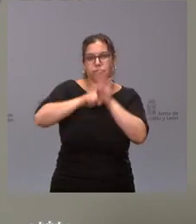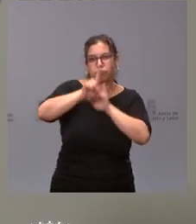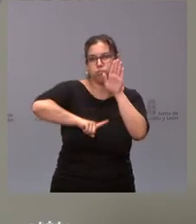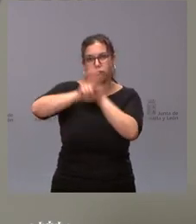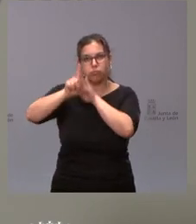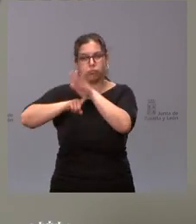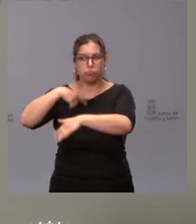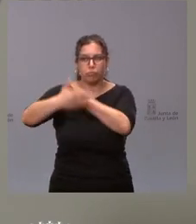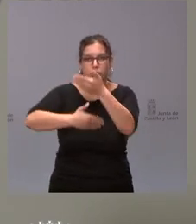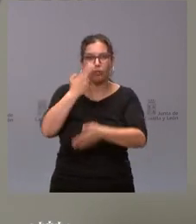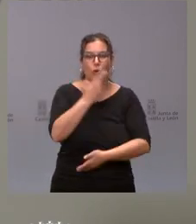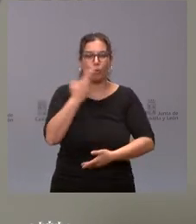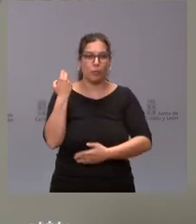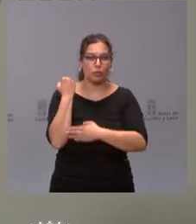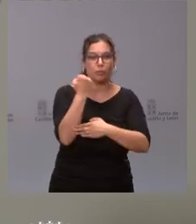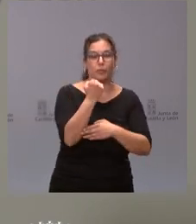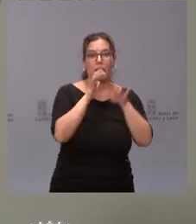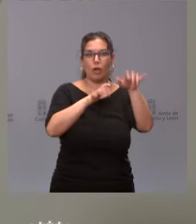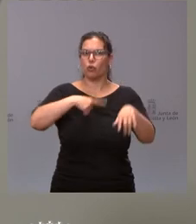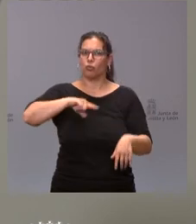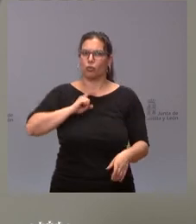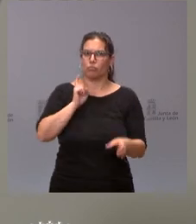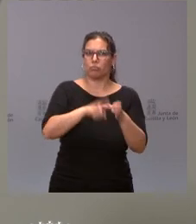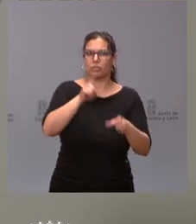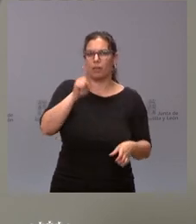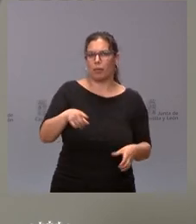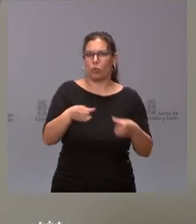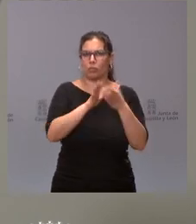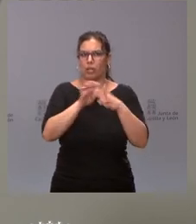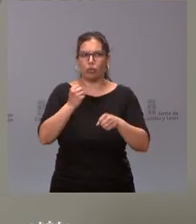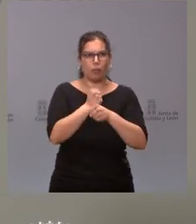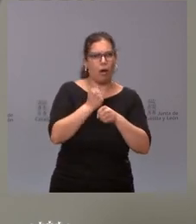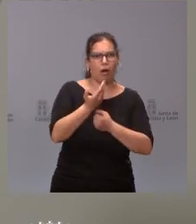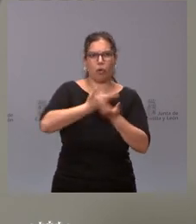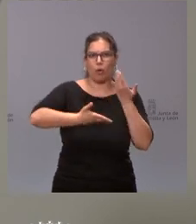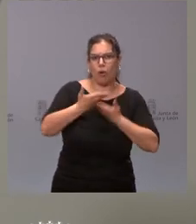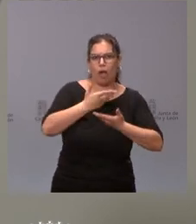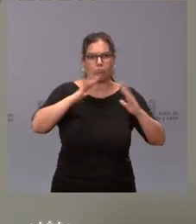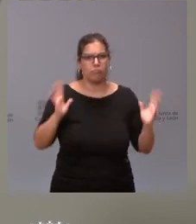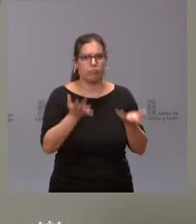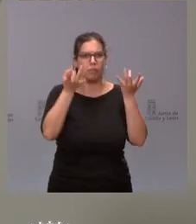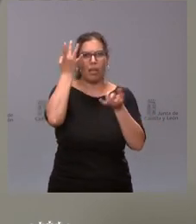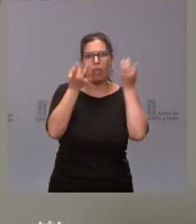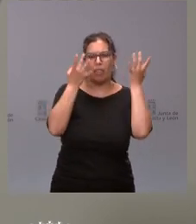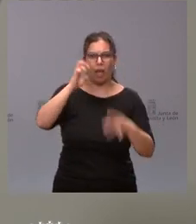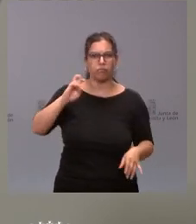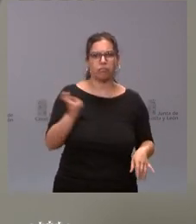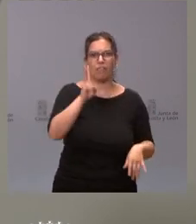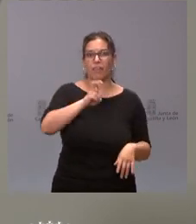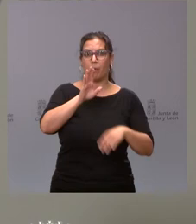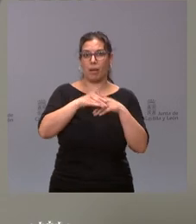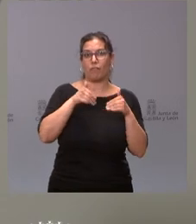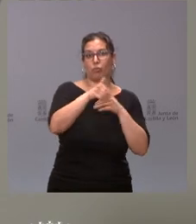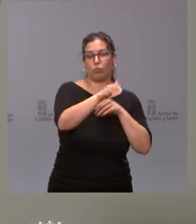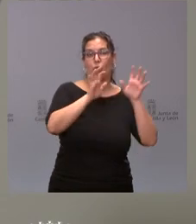con León nosotros vamos a estar allí desde la Junta de Castilla y León trabajando colaborando impulsando iniciativas que sirvan para el futuro de